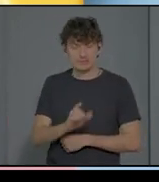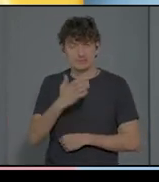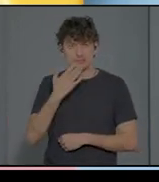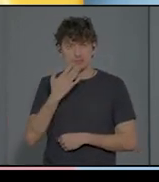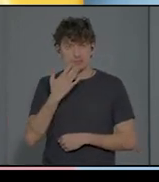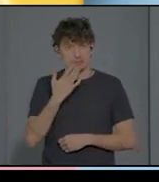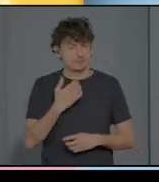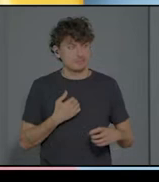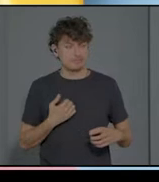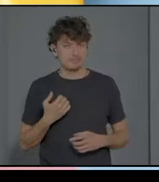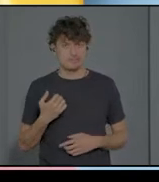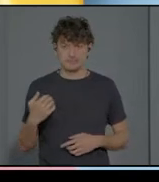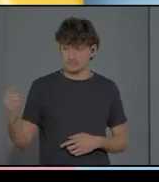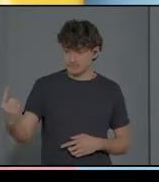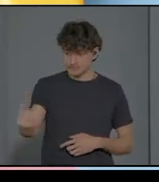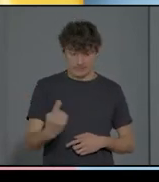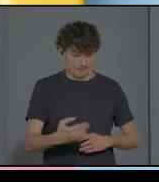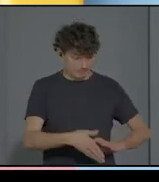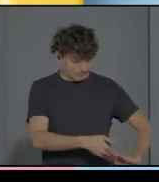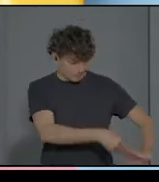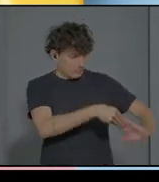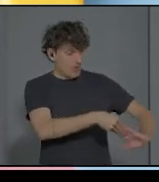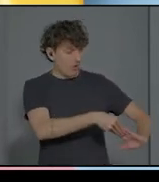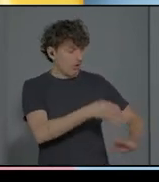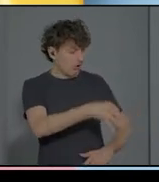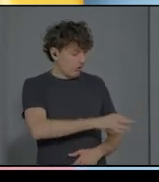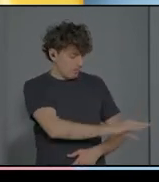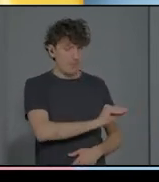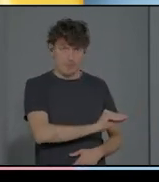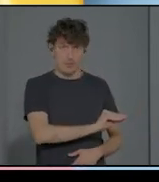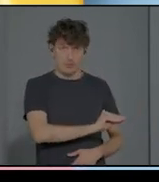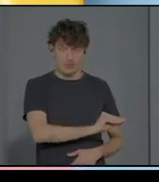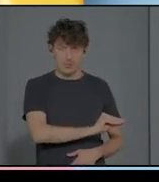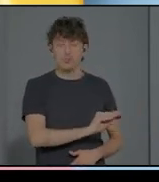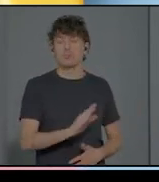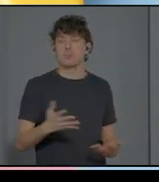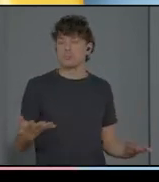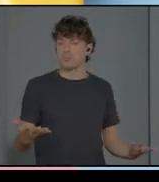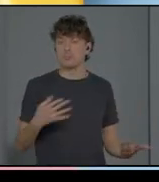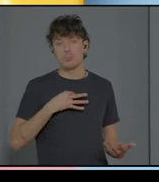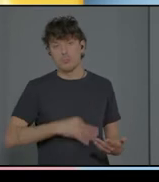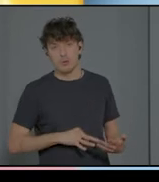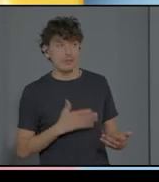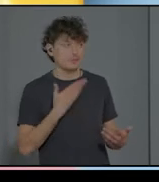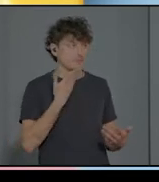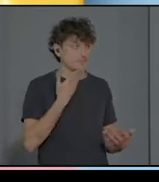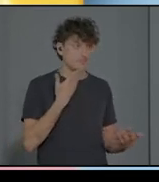pues lo entendemos y por lo tanto podemos, digamos, materializar, concretizar su